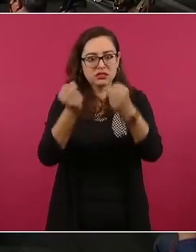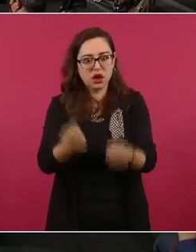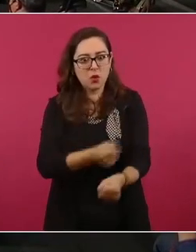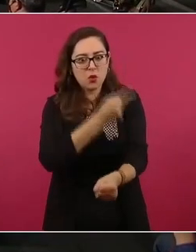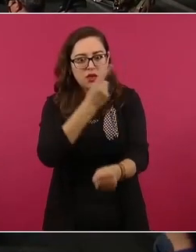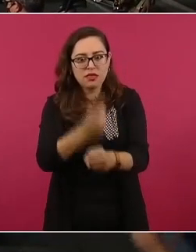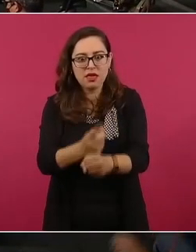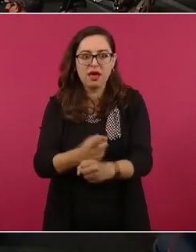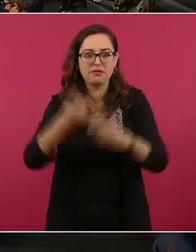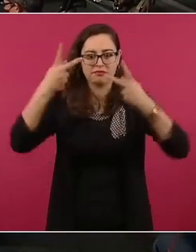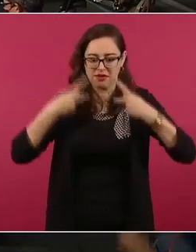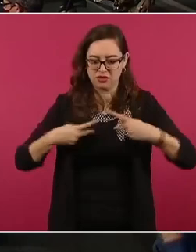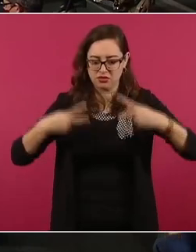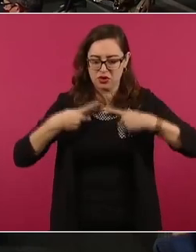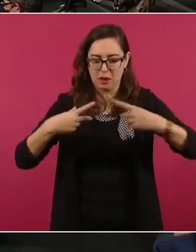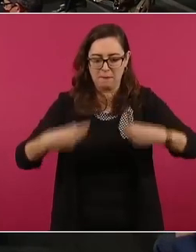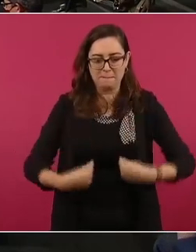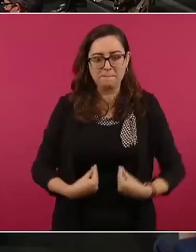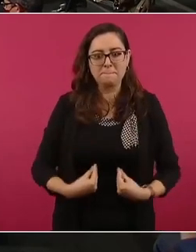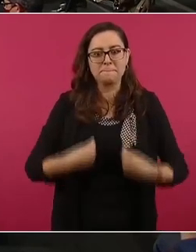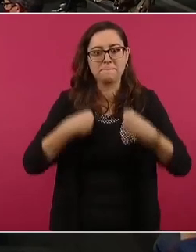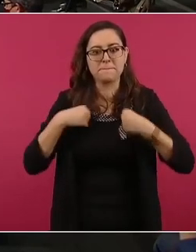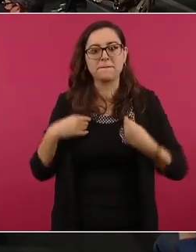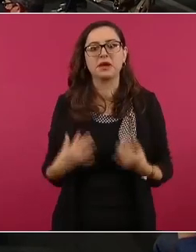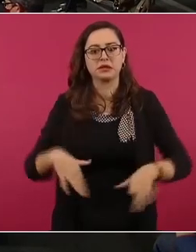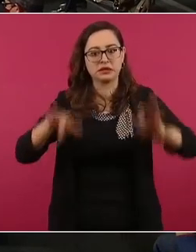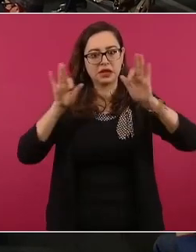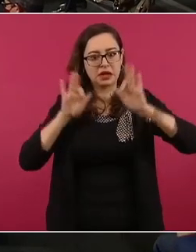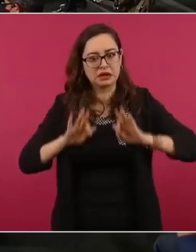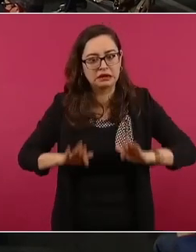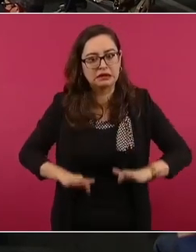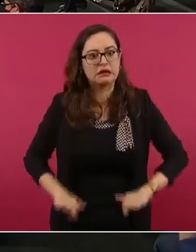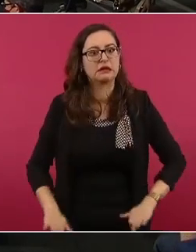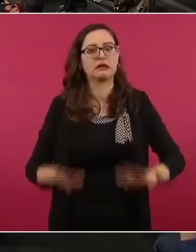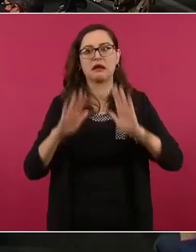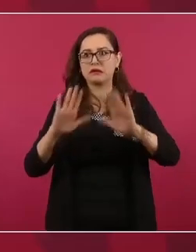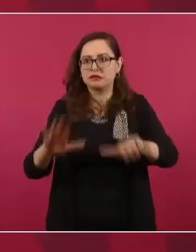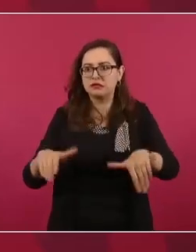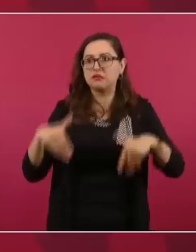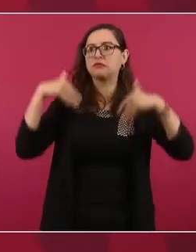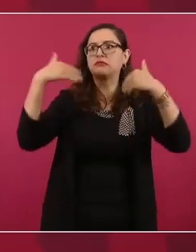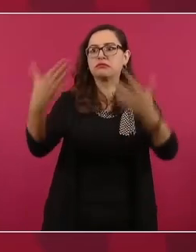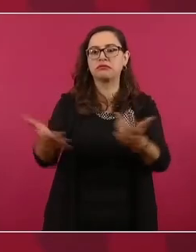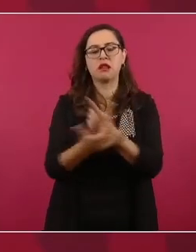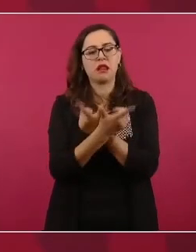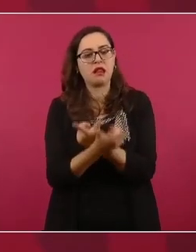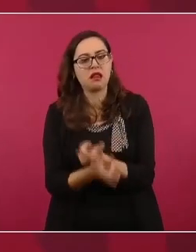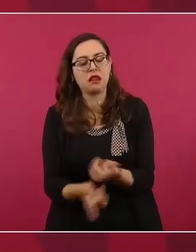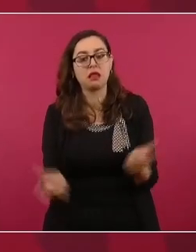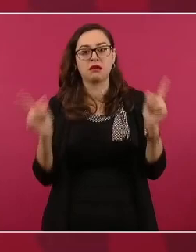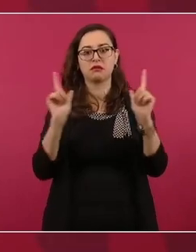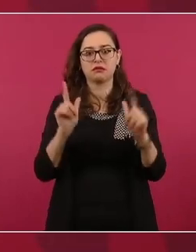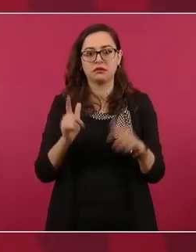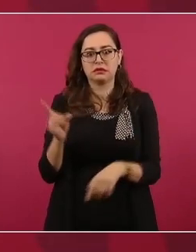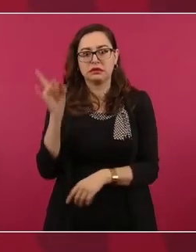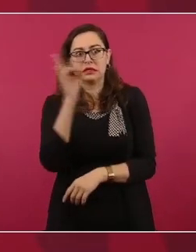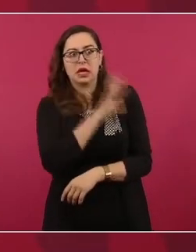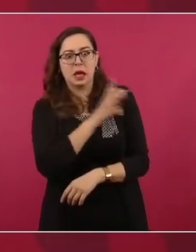pedir que podamos caminar con libertad, que no nos roben,